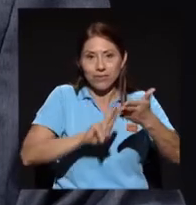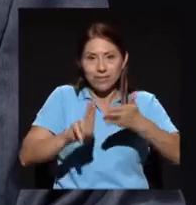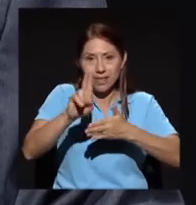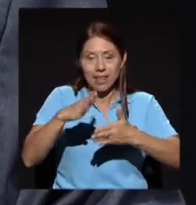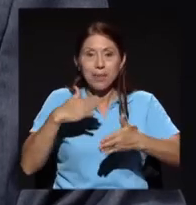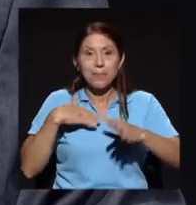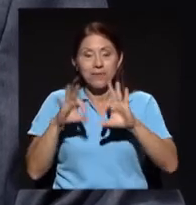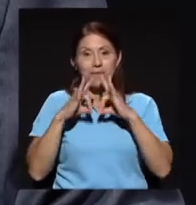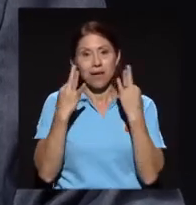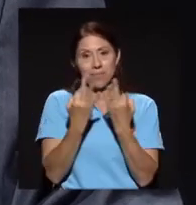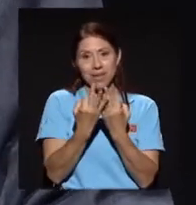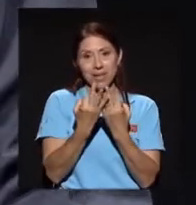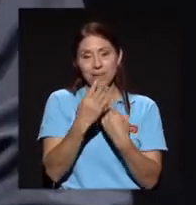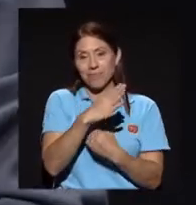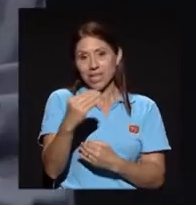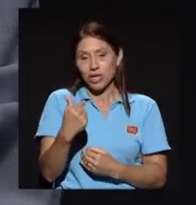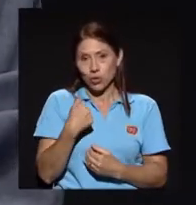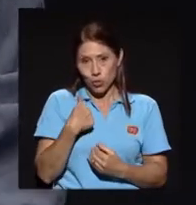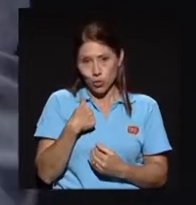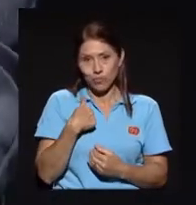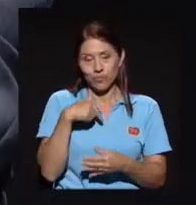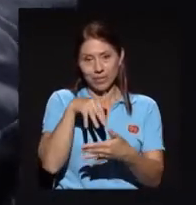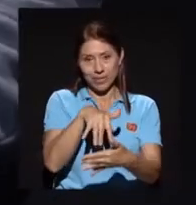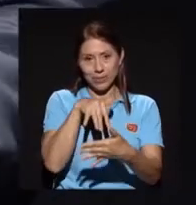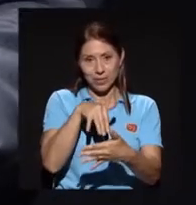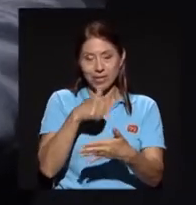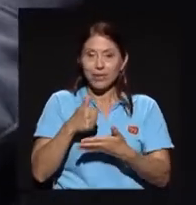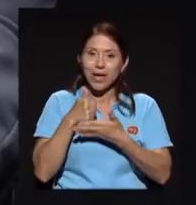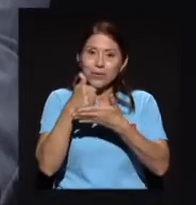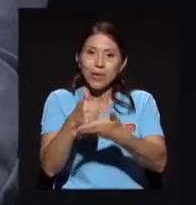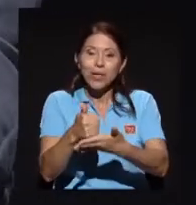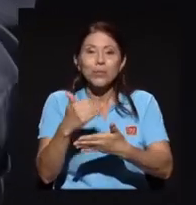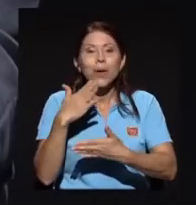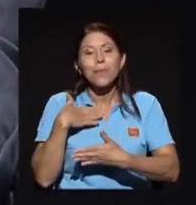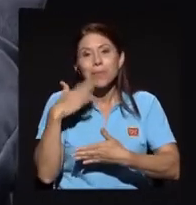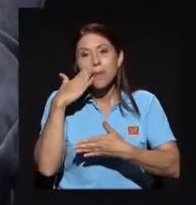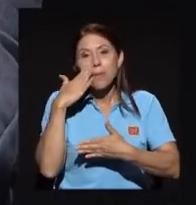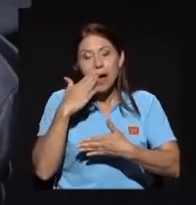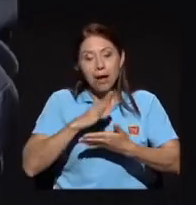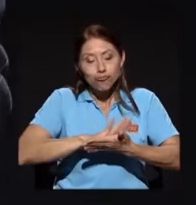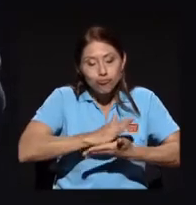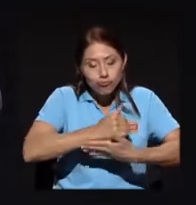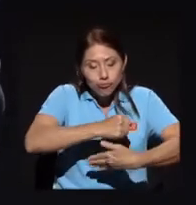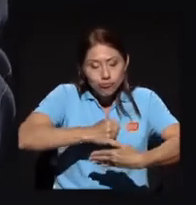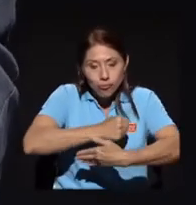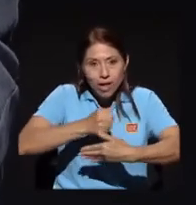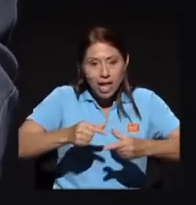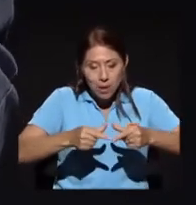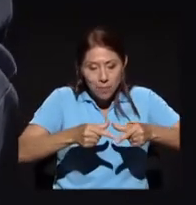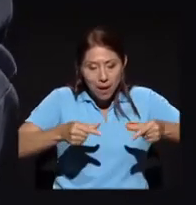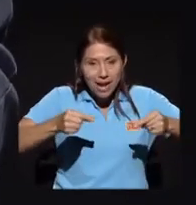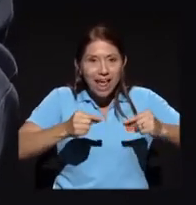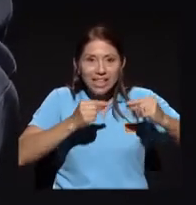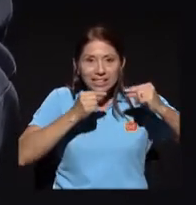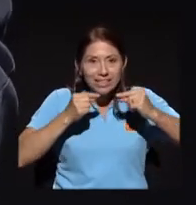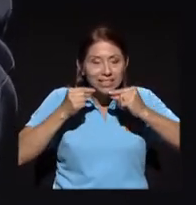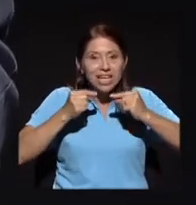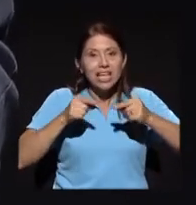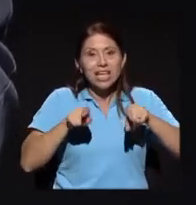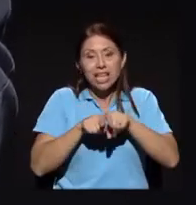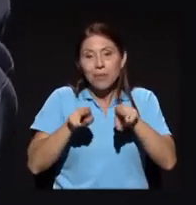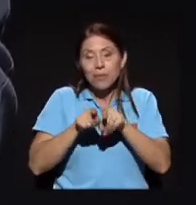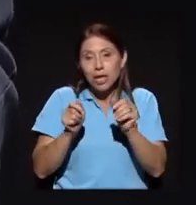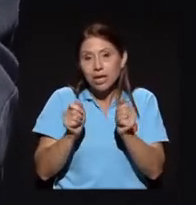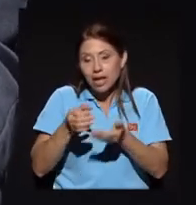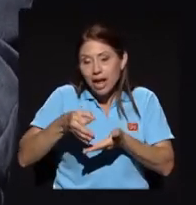yo en las clases, ayudando a mi mamá haciendo empanadas y sirviendo el café. Y ya cuando